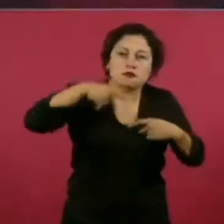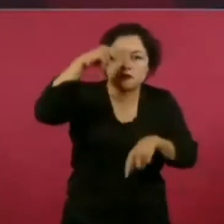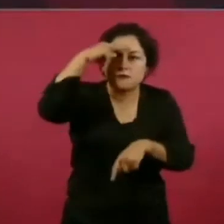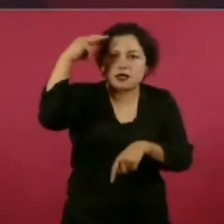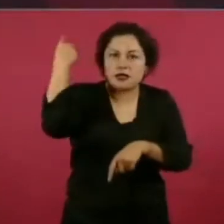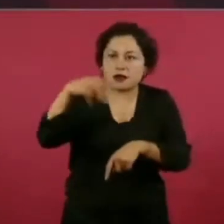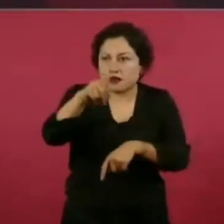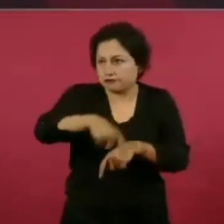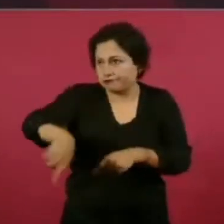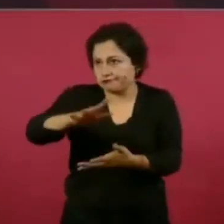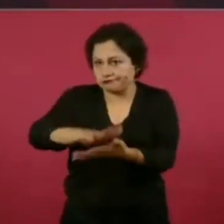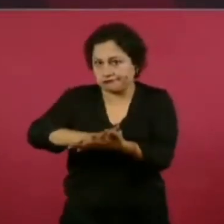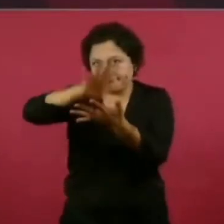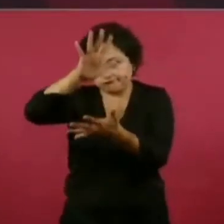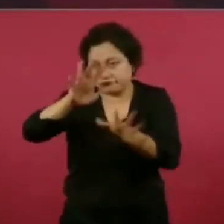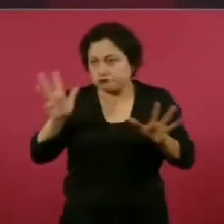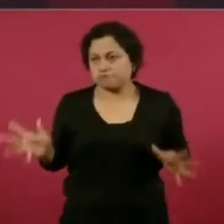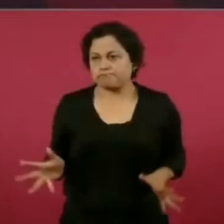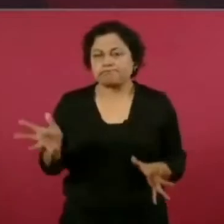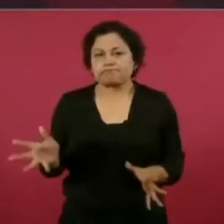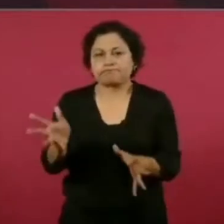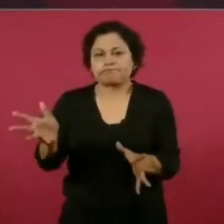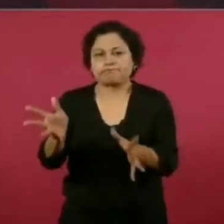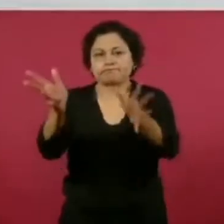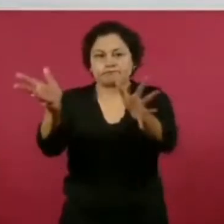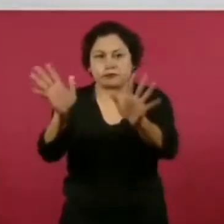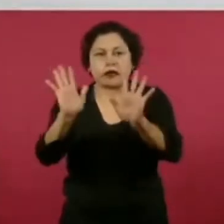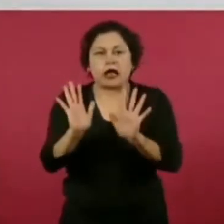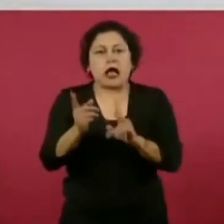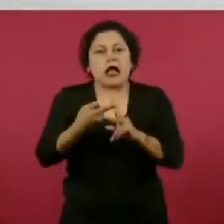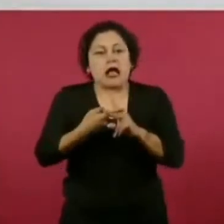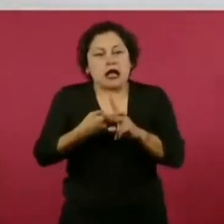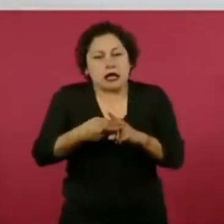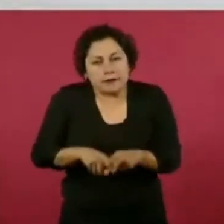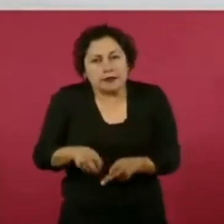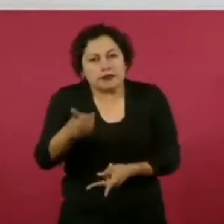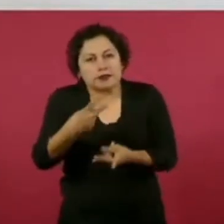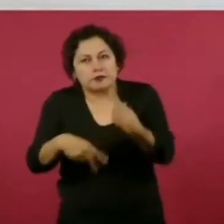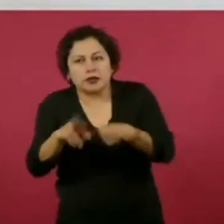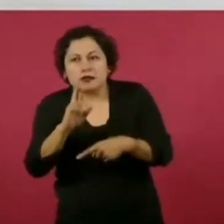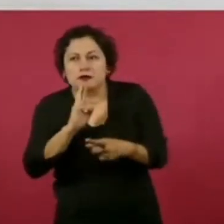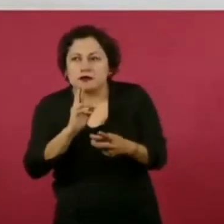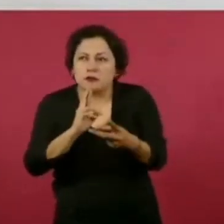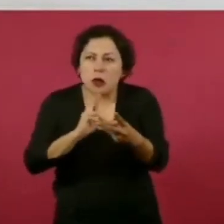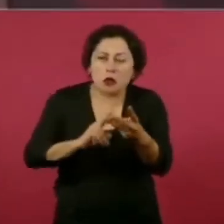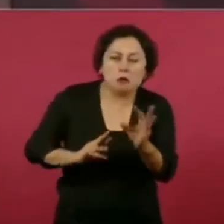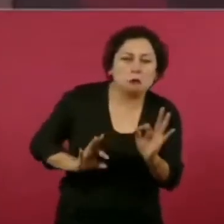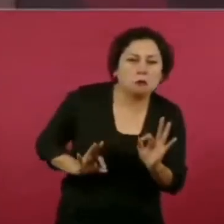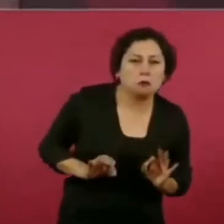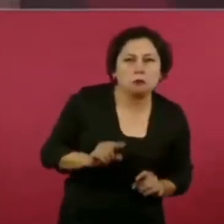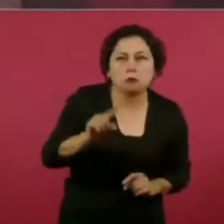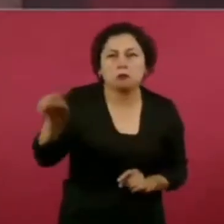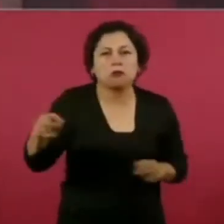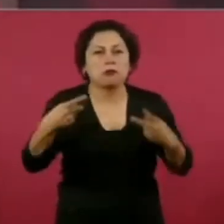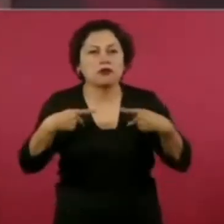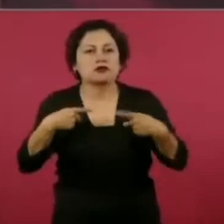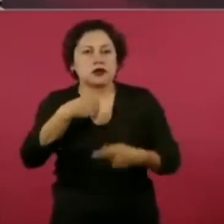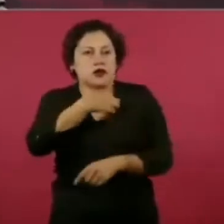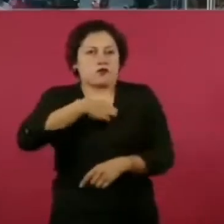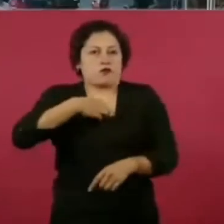está dando buenos resultados, la gente está contenta. Ahí lo vemos.